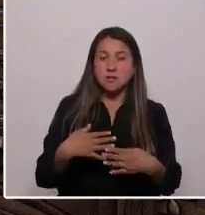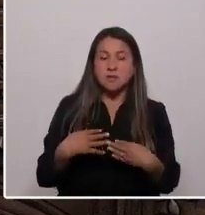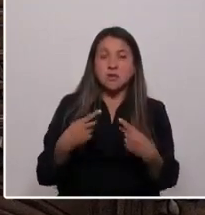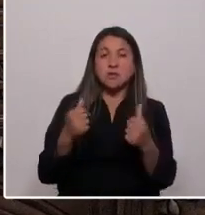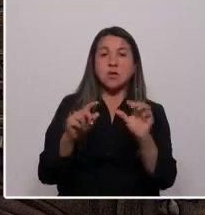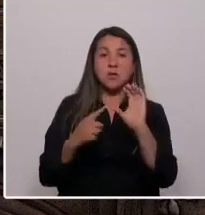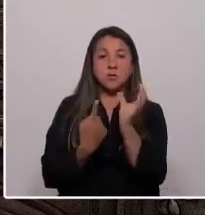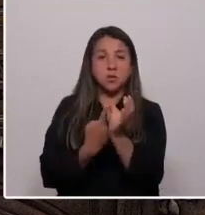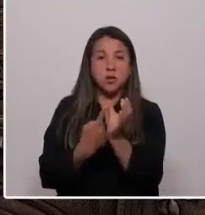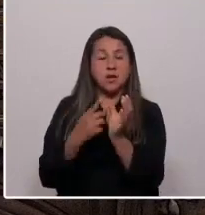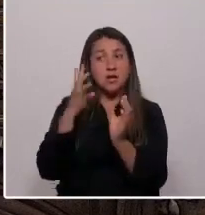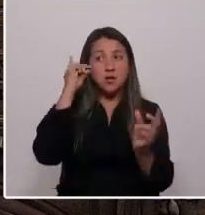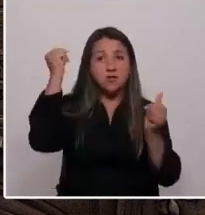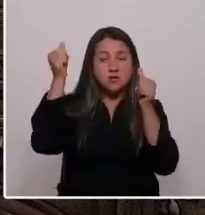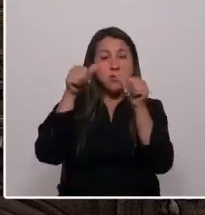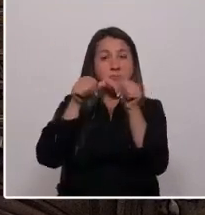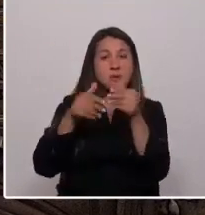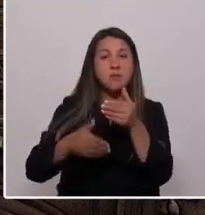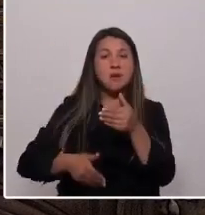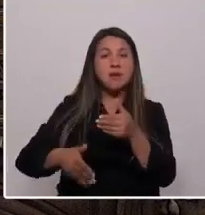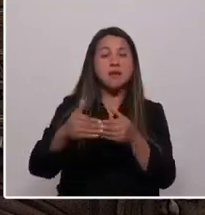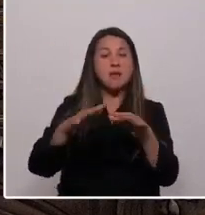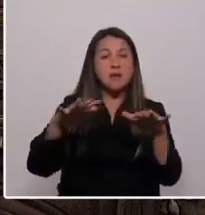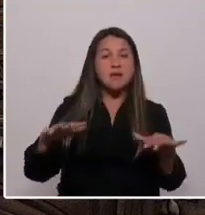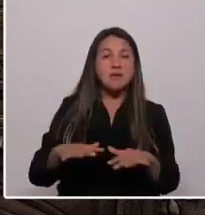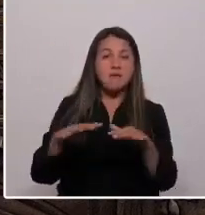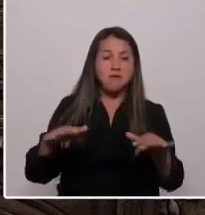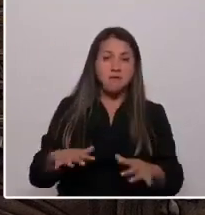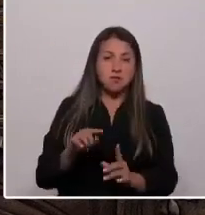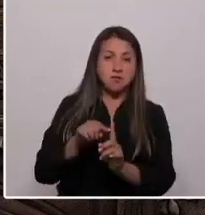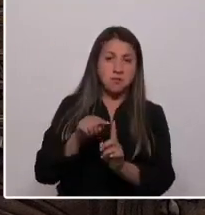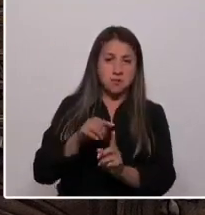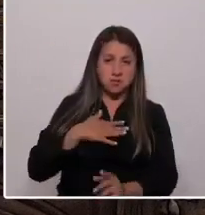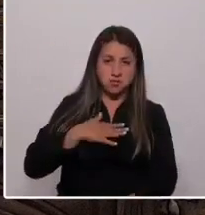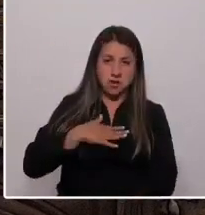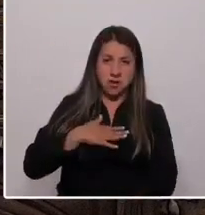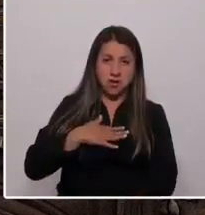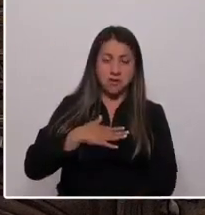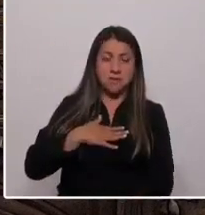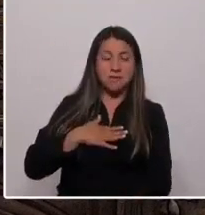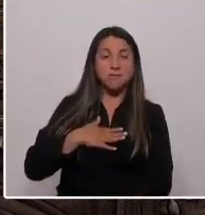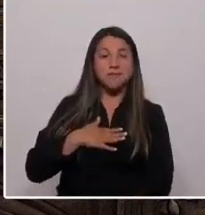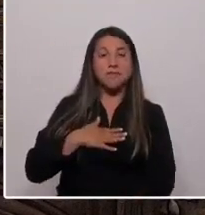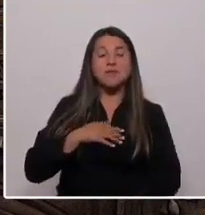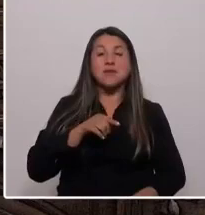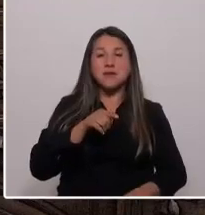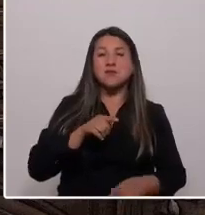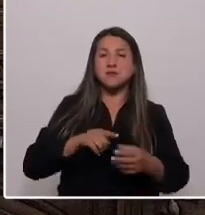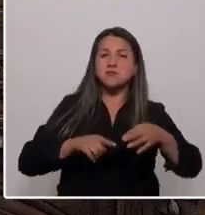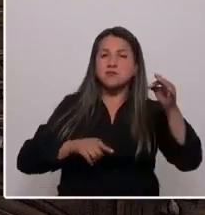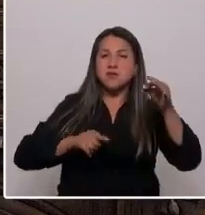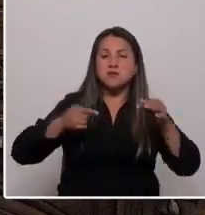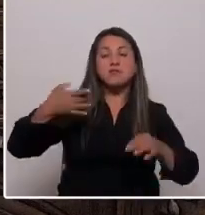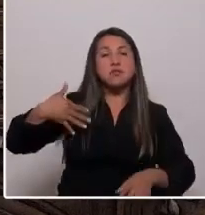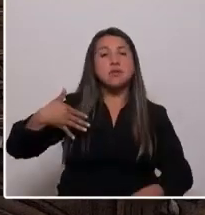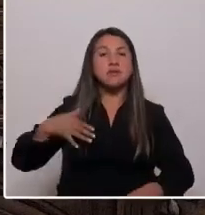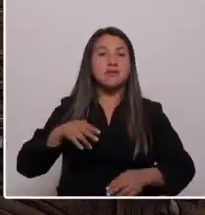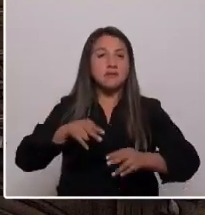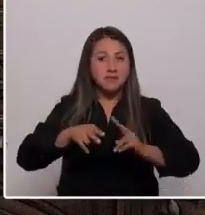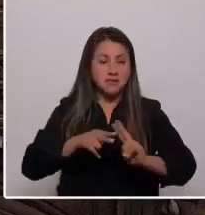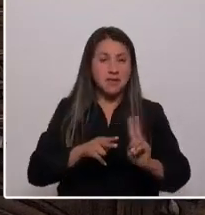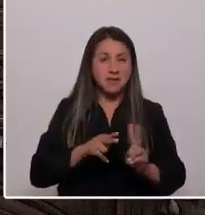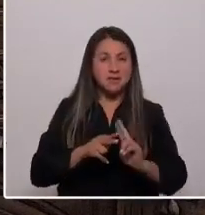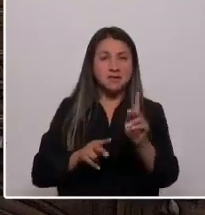y donde el esfuerzo personal sea el instrumento más eficiente de realización de las